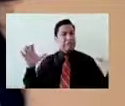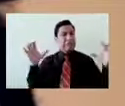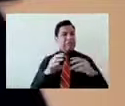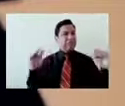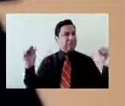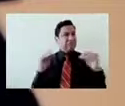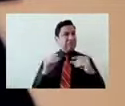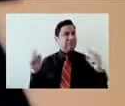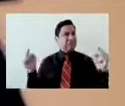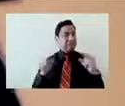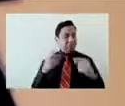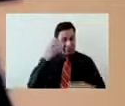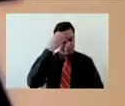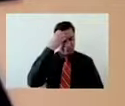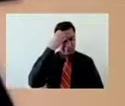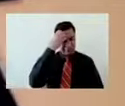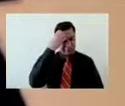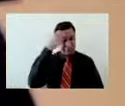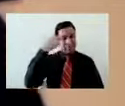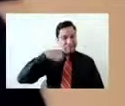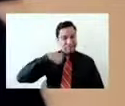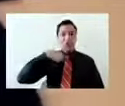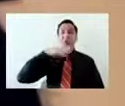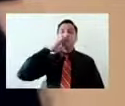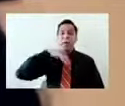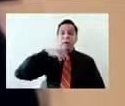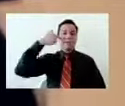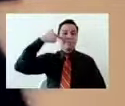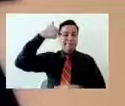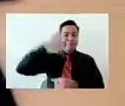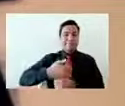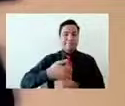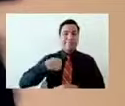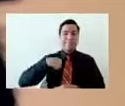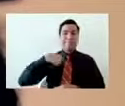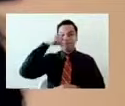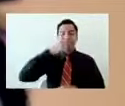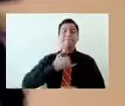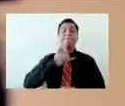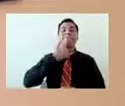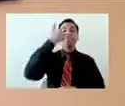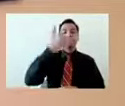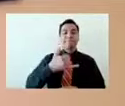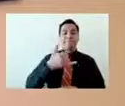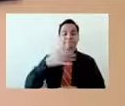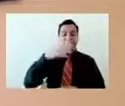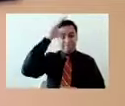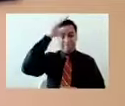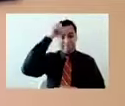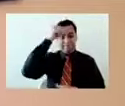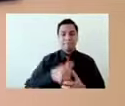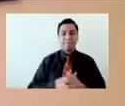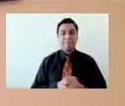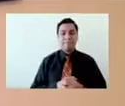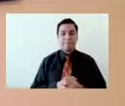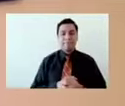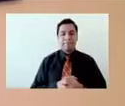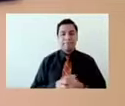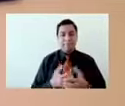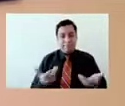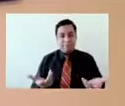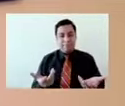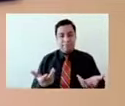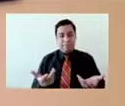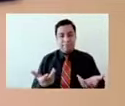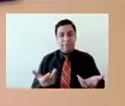tener dificultades, de tener áreas de oportunidad, que a mí no, uno de los elementos importantes que estamos aprendiendo es dejar la parte, la palabra de efecto